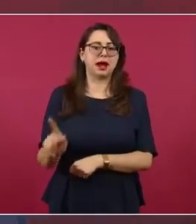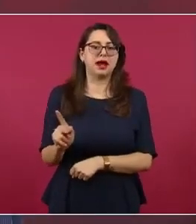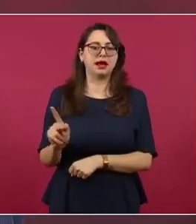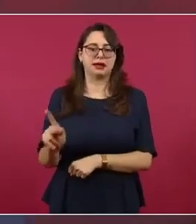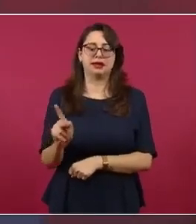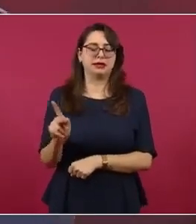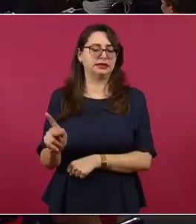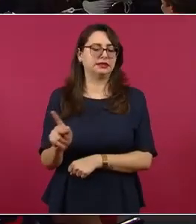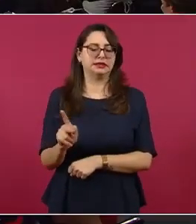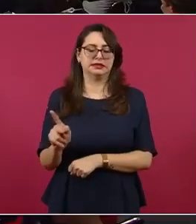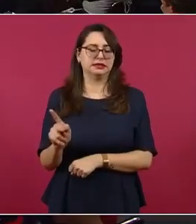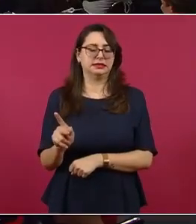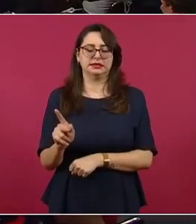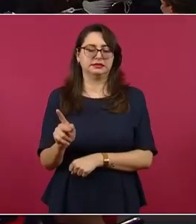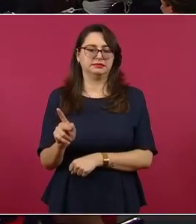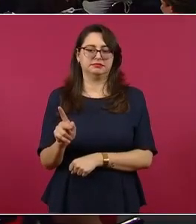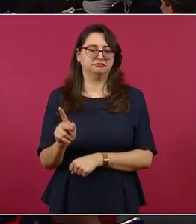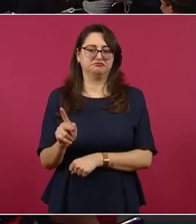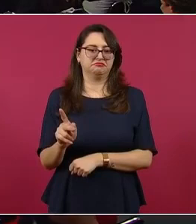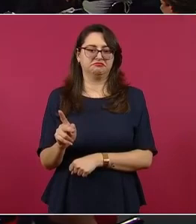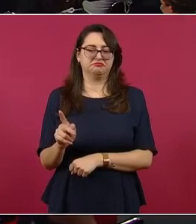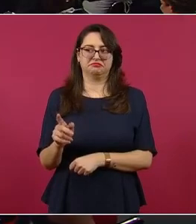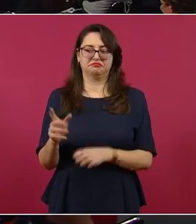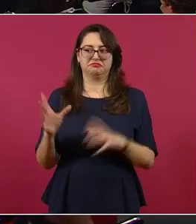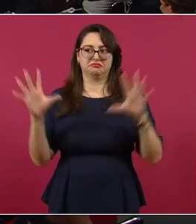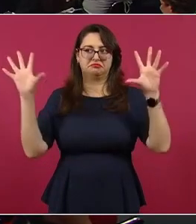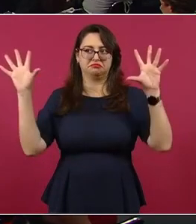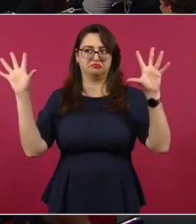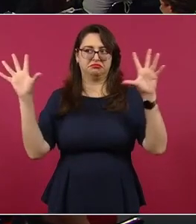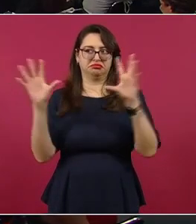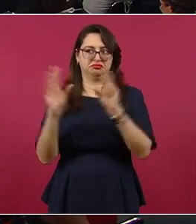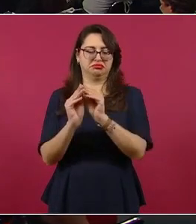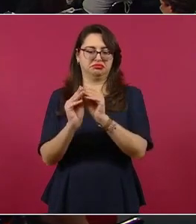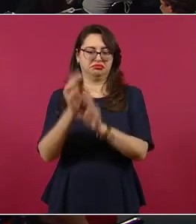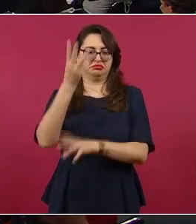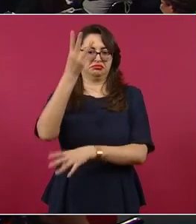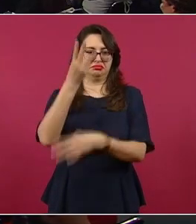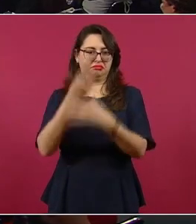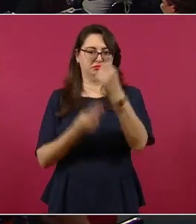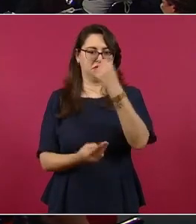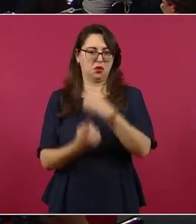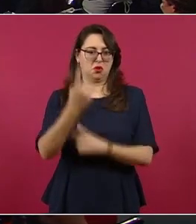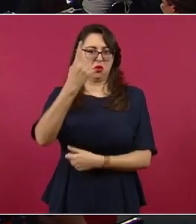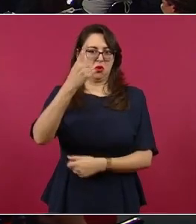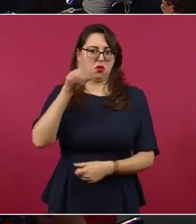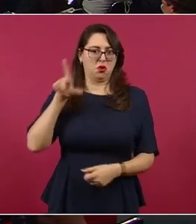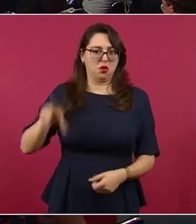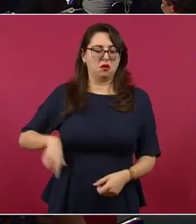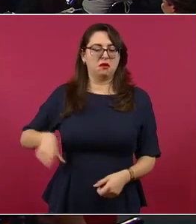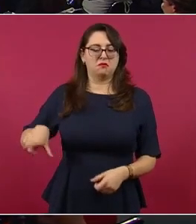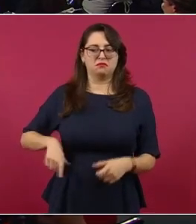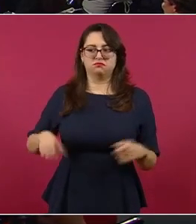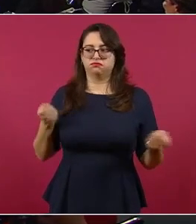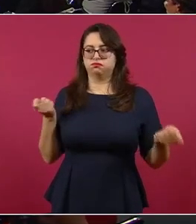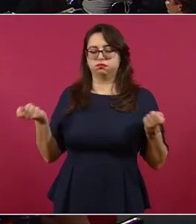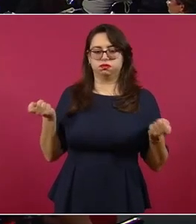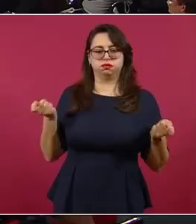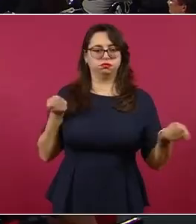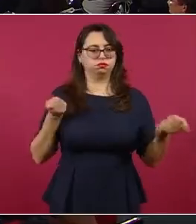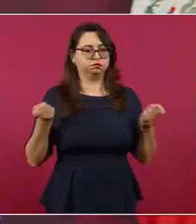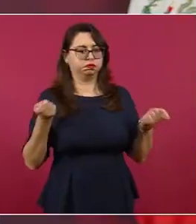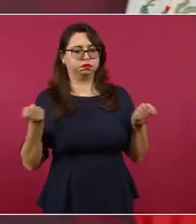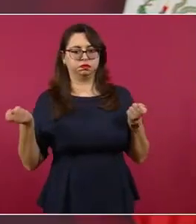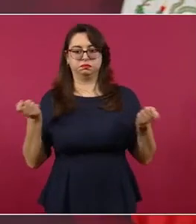subordinada completamente al Ejecutivo. Entonces, ahora no.